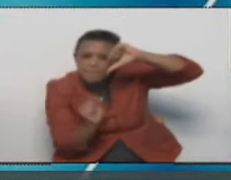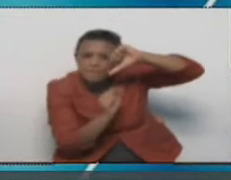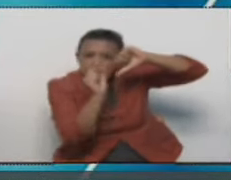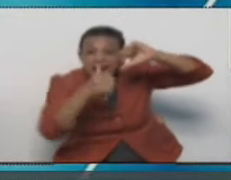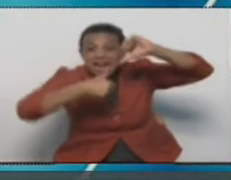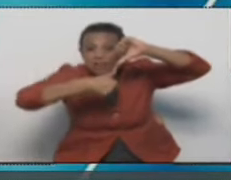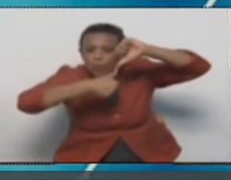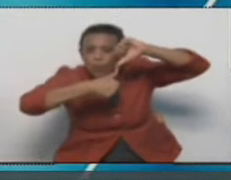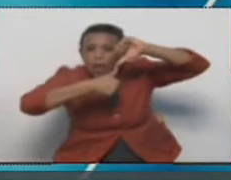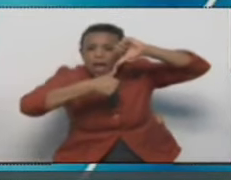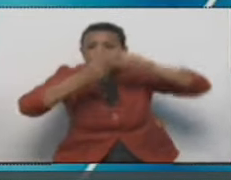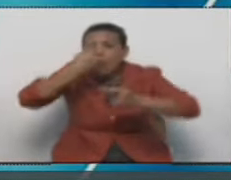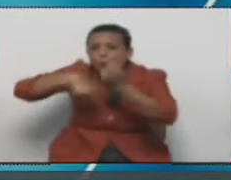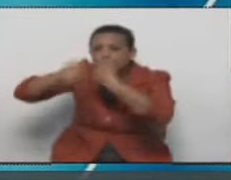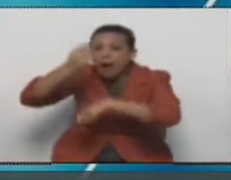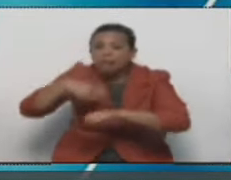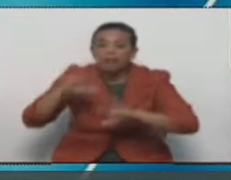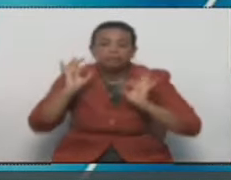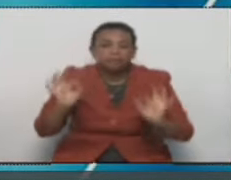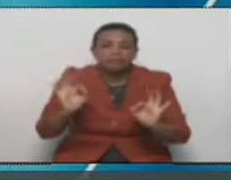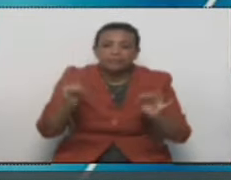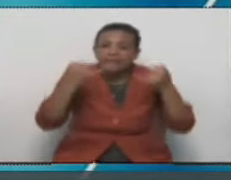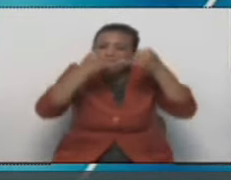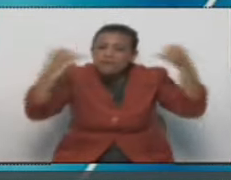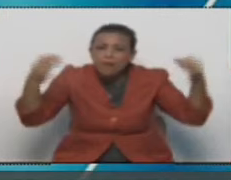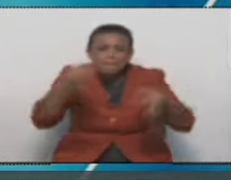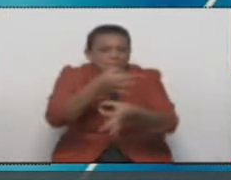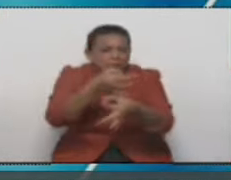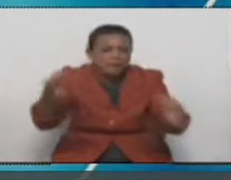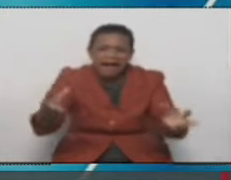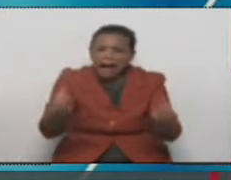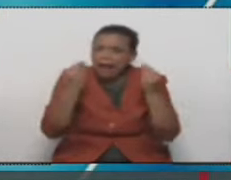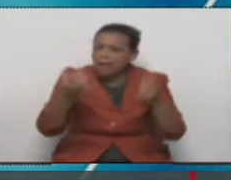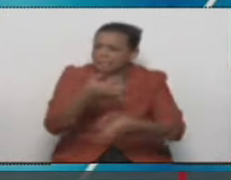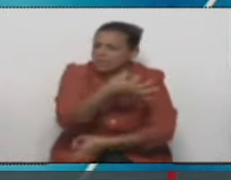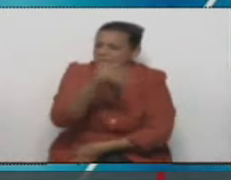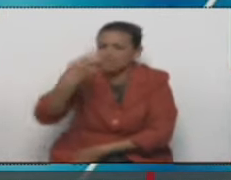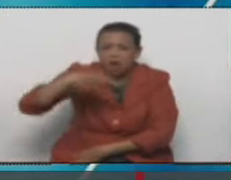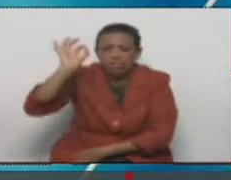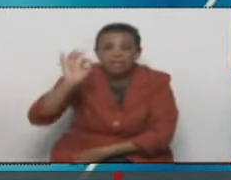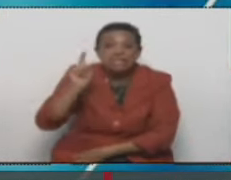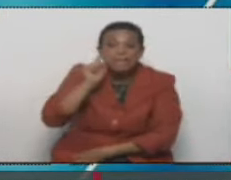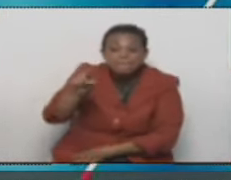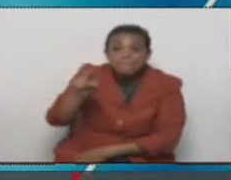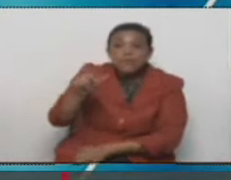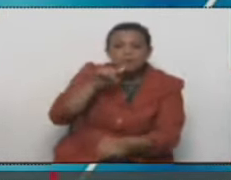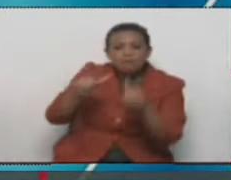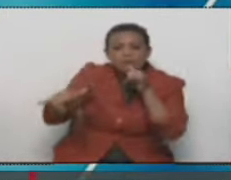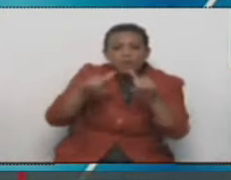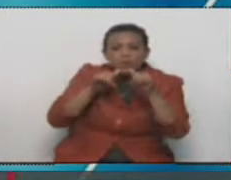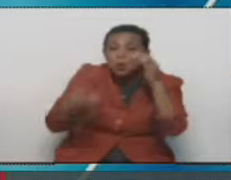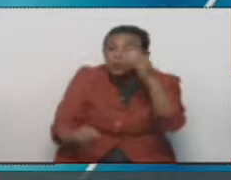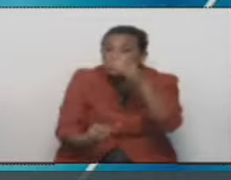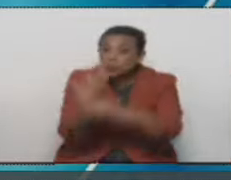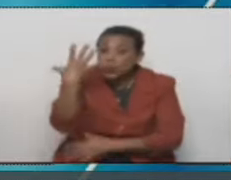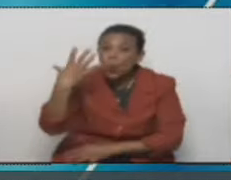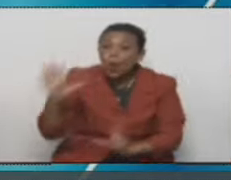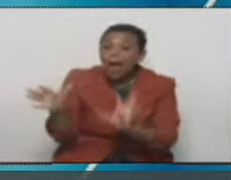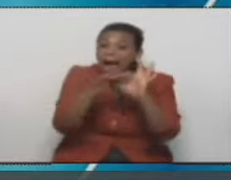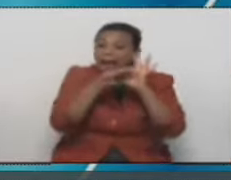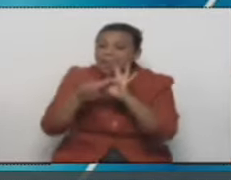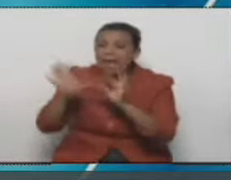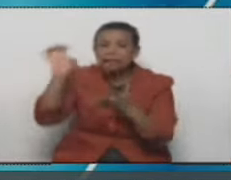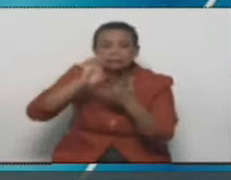comercialización, venta de fibra de extraordinaria calidad. Y en ese mismo punto, mi comandante, surge la alianza